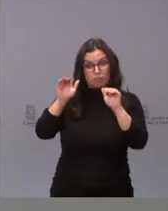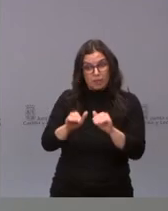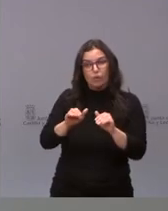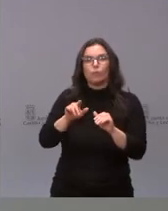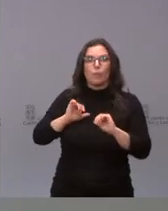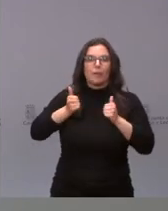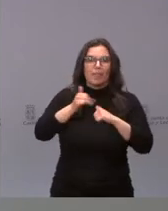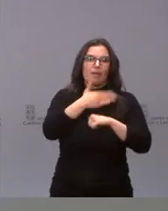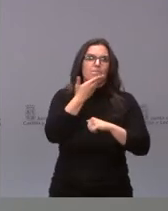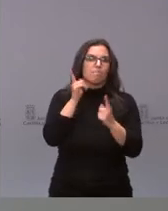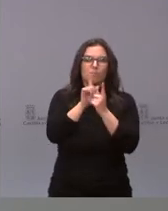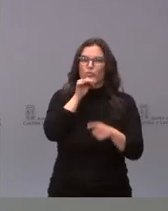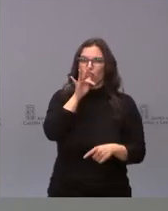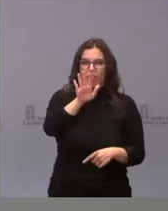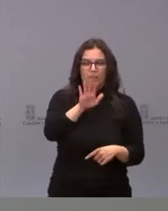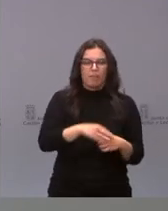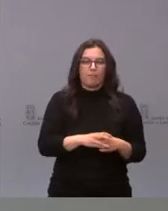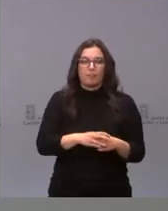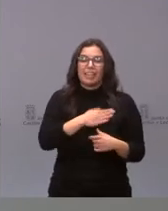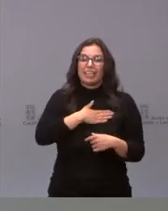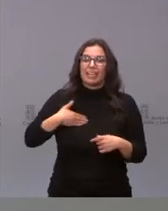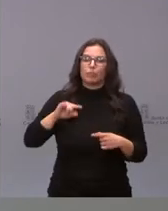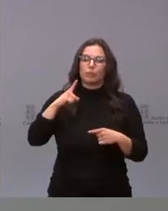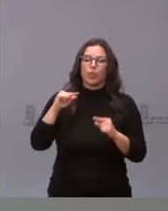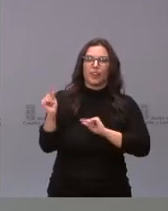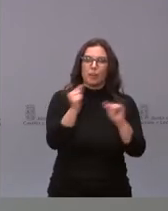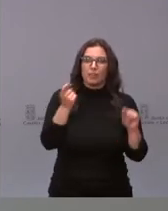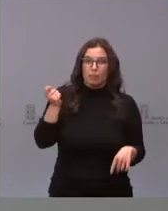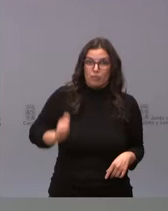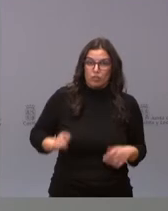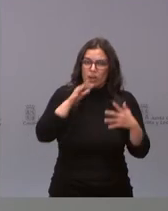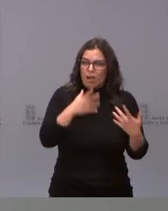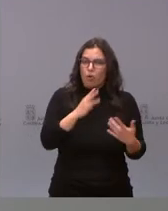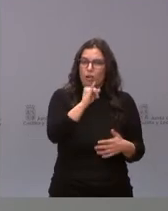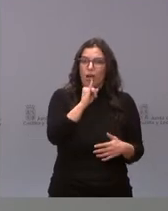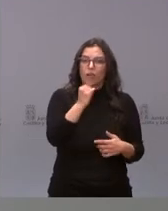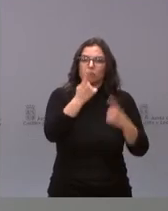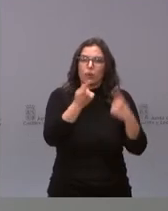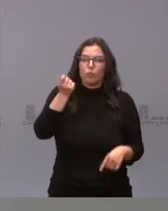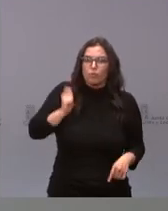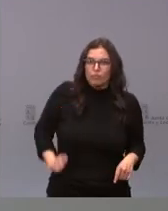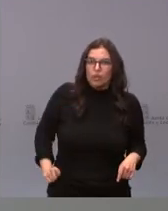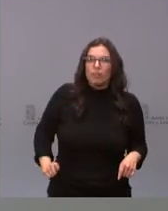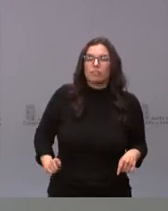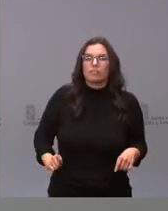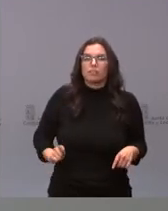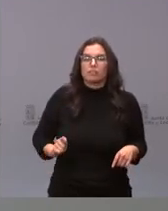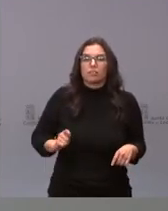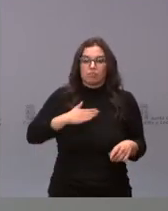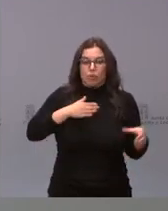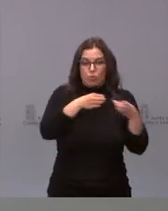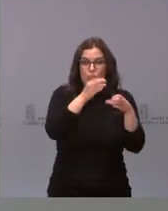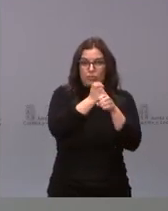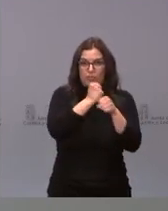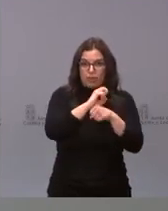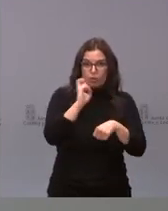lo que queremos es concordar con el debate profesional que están teniendo en estos momentos profesionales de nuestros grupos de